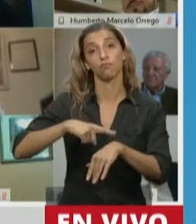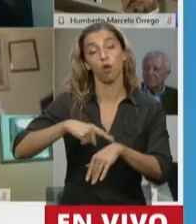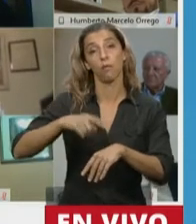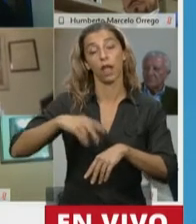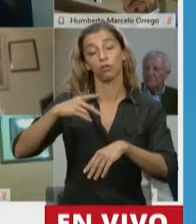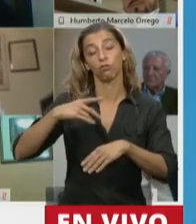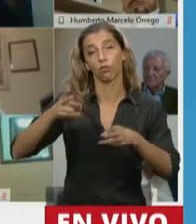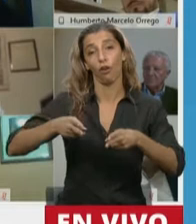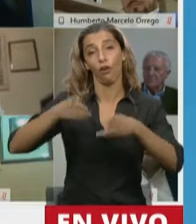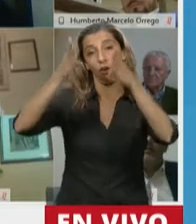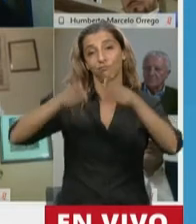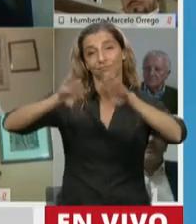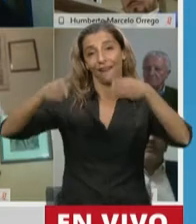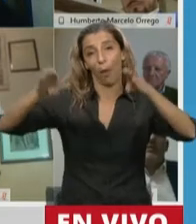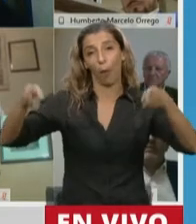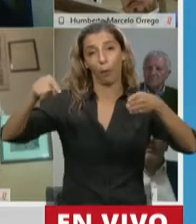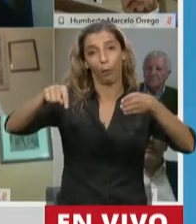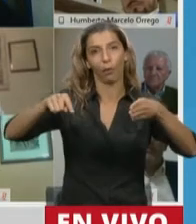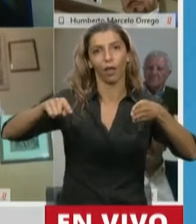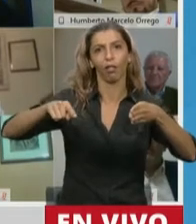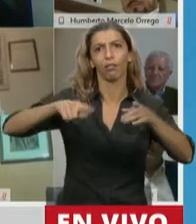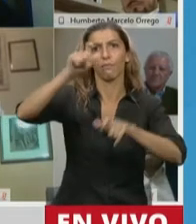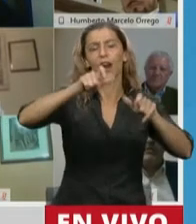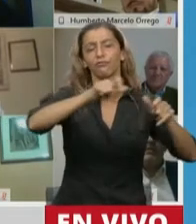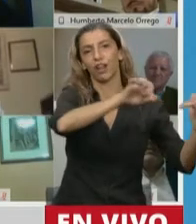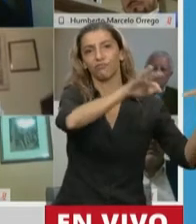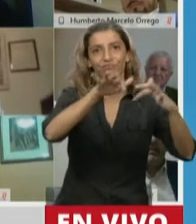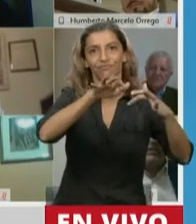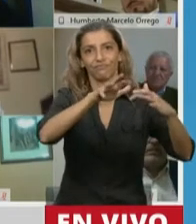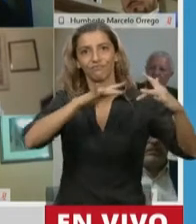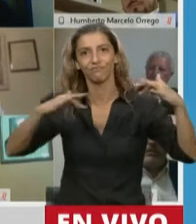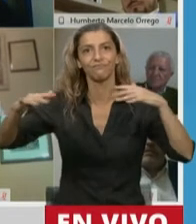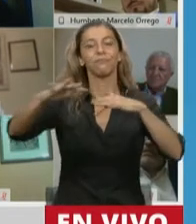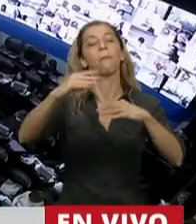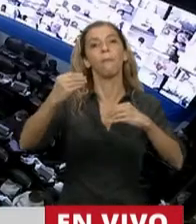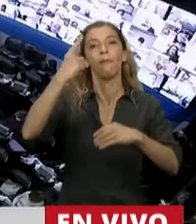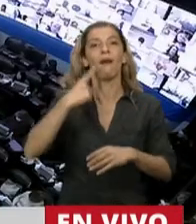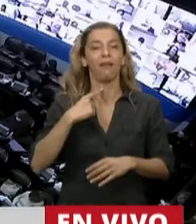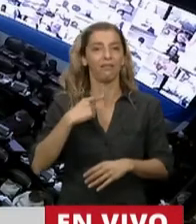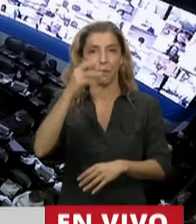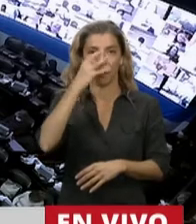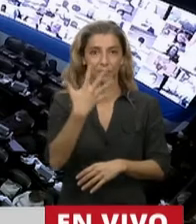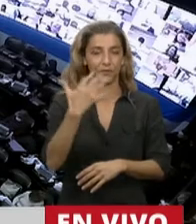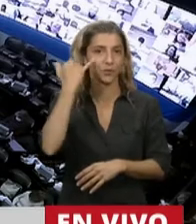convocaba a Cabildo Abierto para que un 25 de mayo de 1810